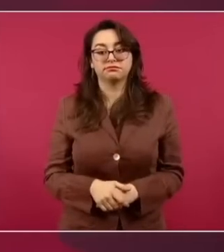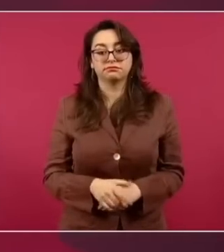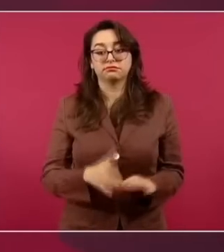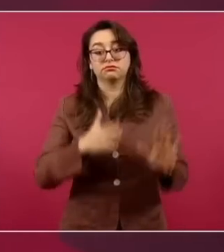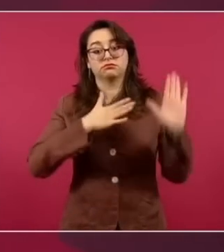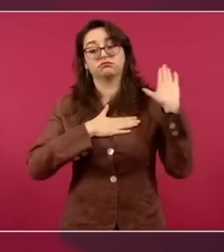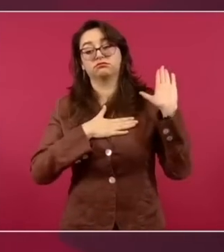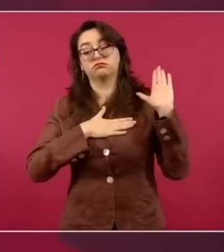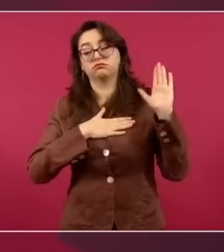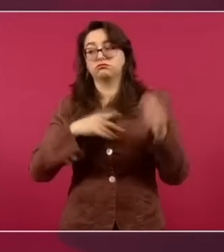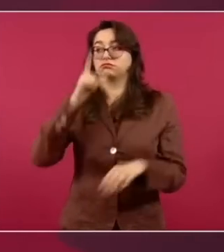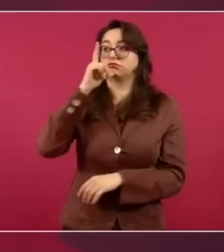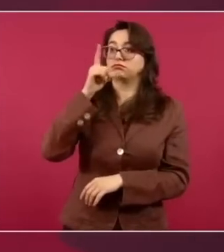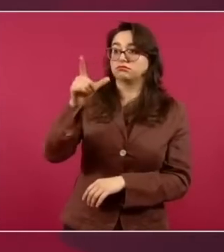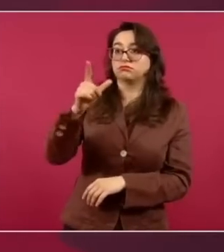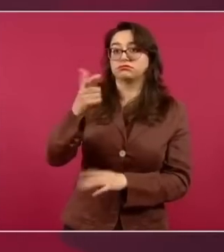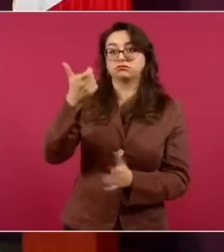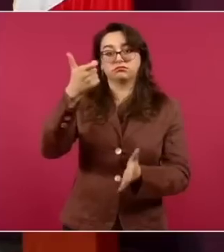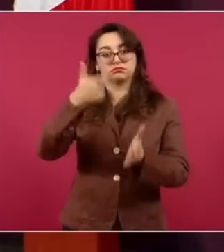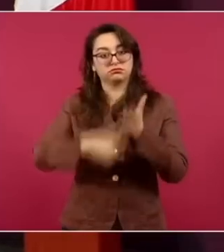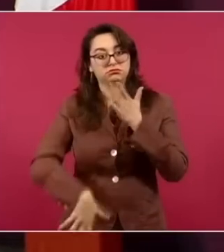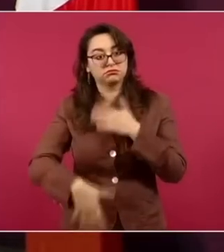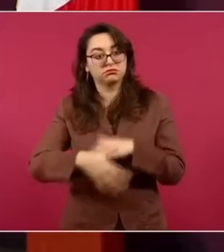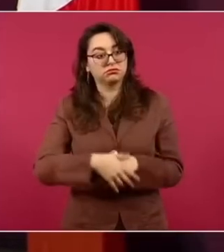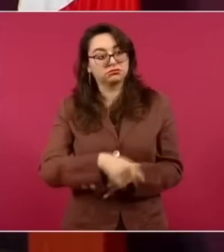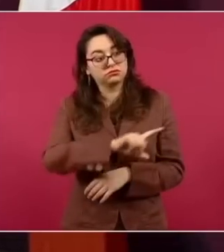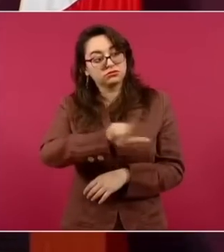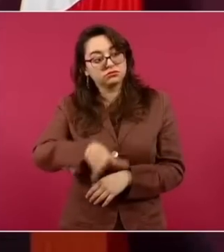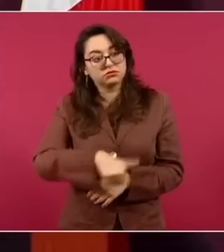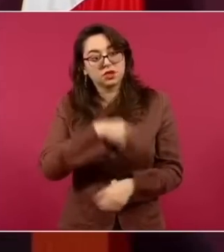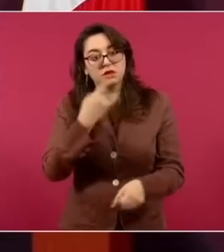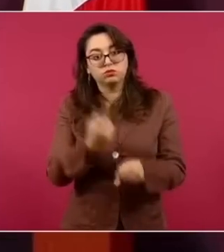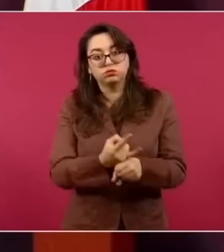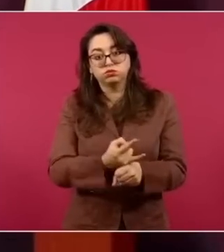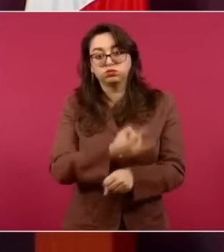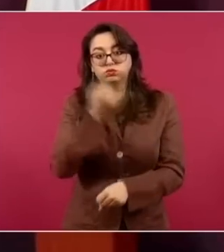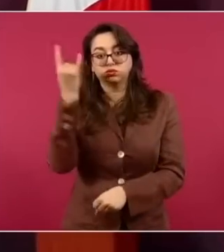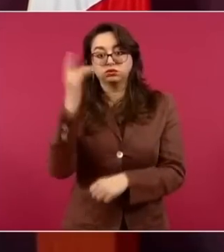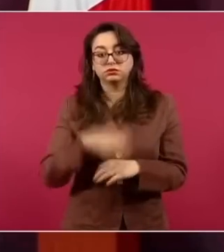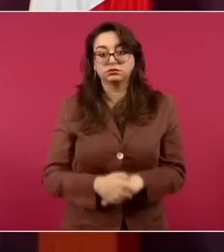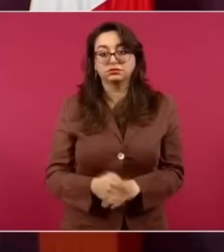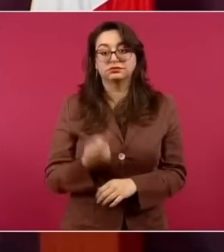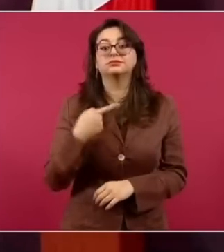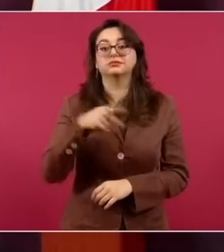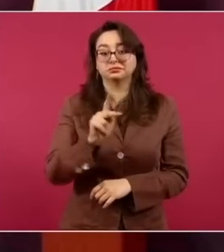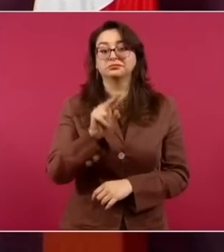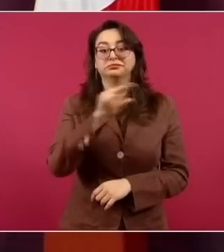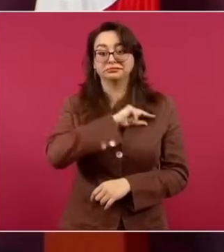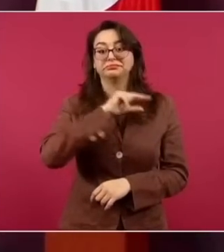y no. Pero sí entregaron contratos